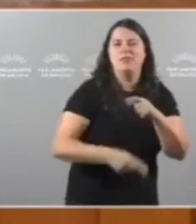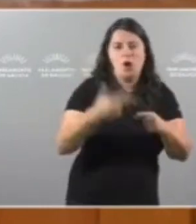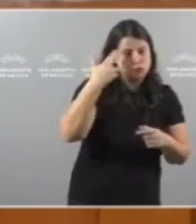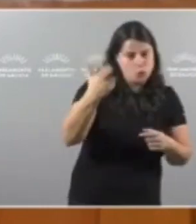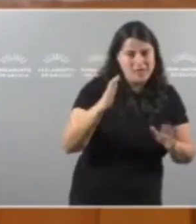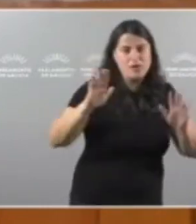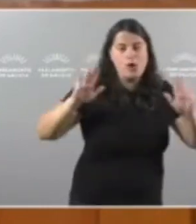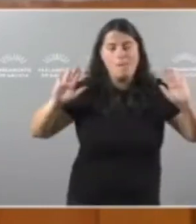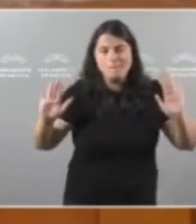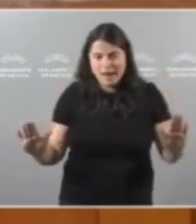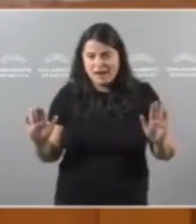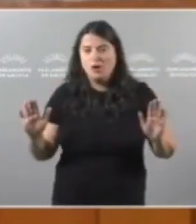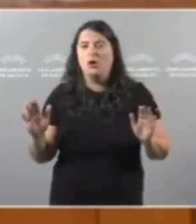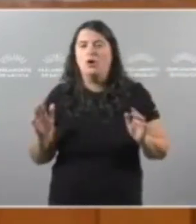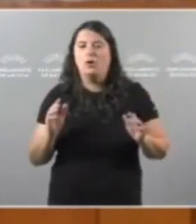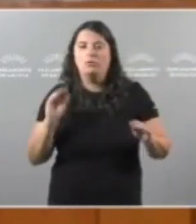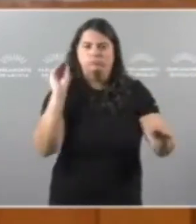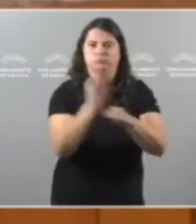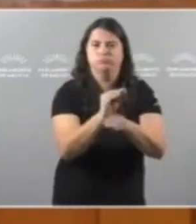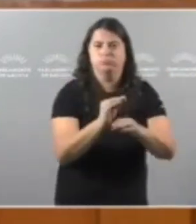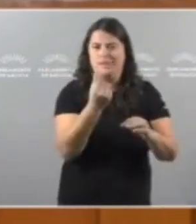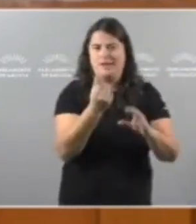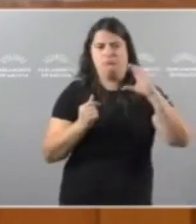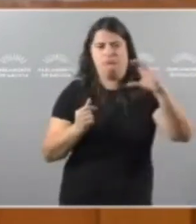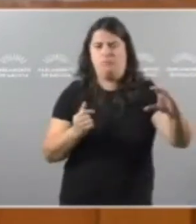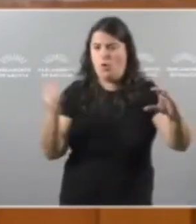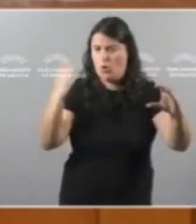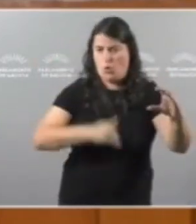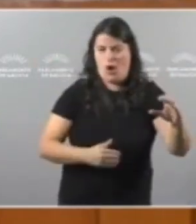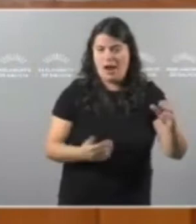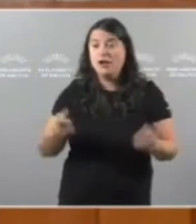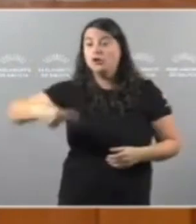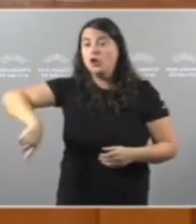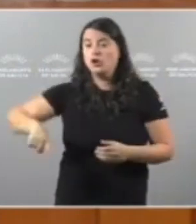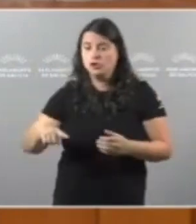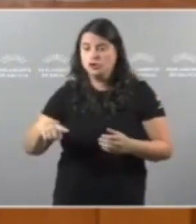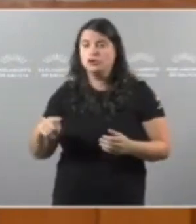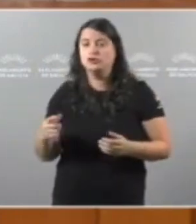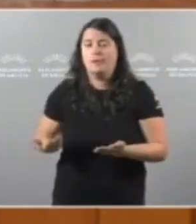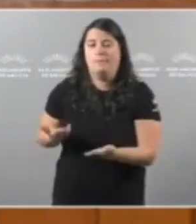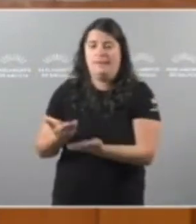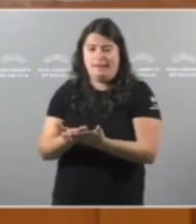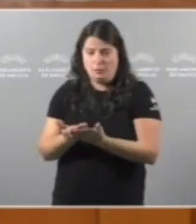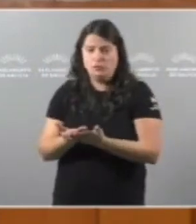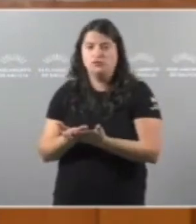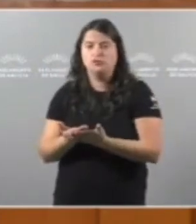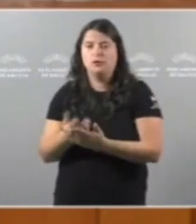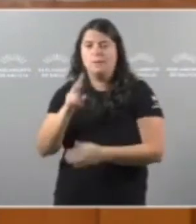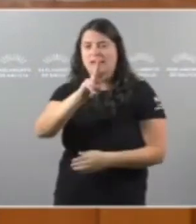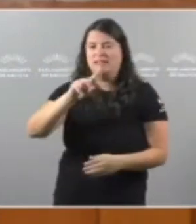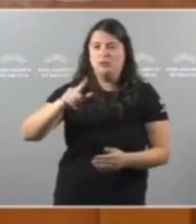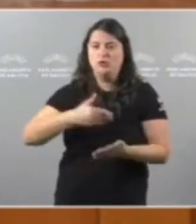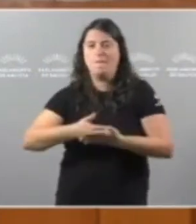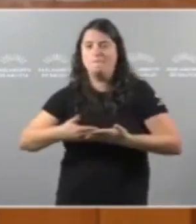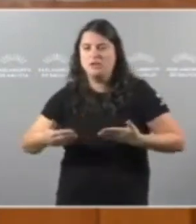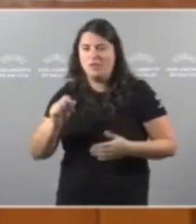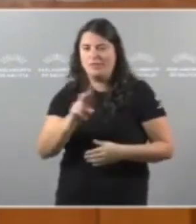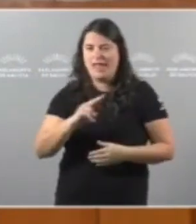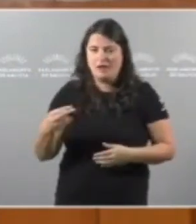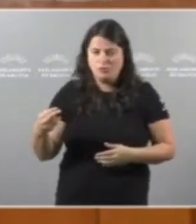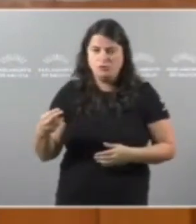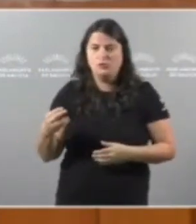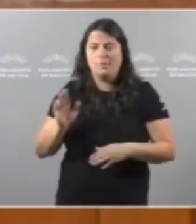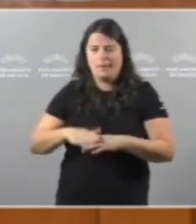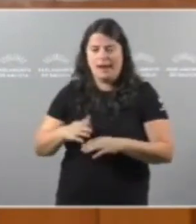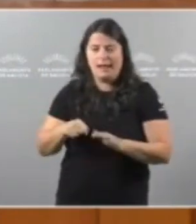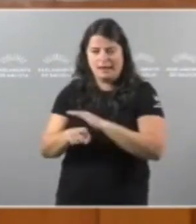Orzamentariamente Ese plan E nos proponemos Que se establezan 21 millóns de euros Para execución